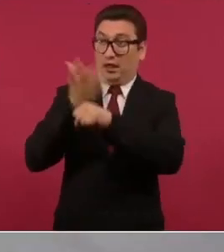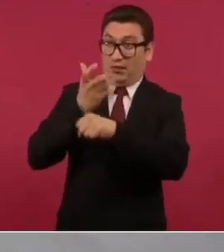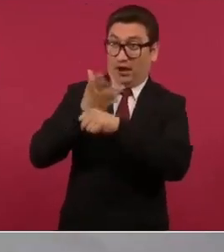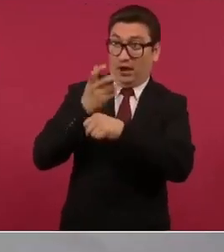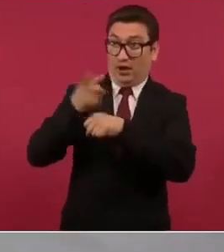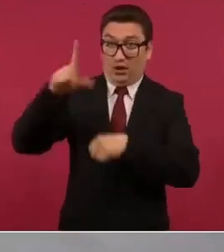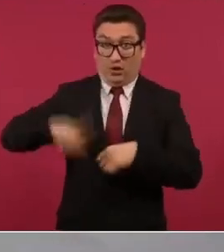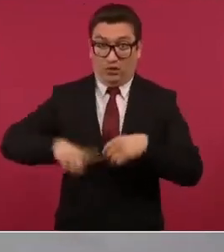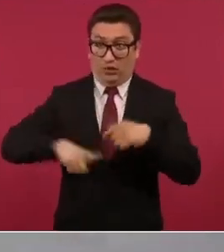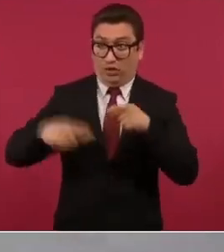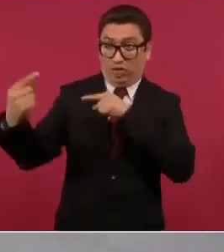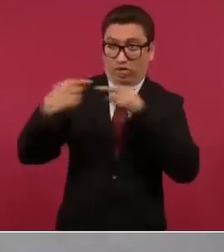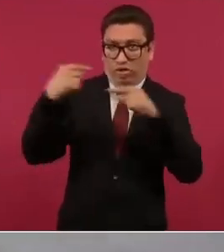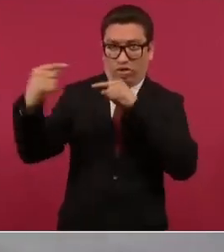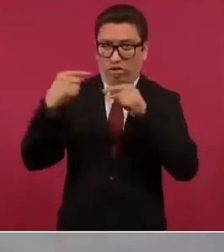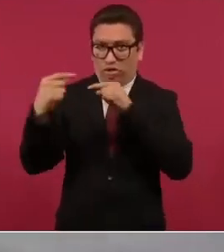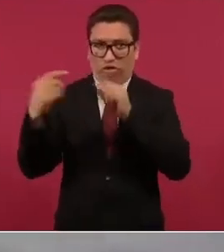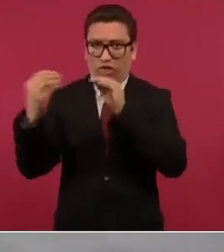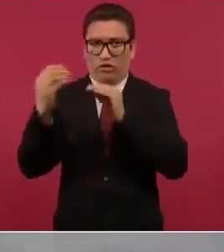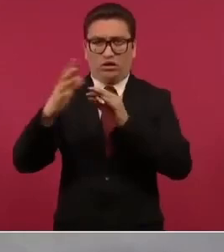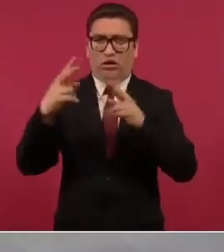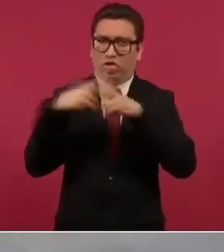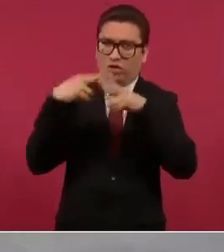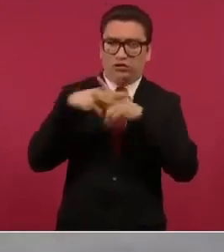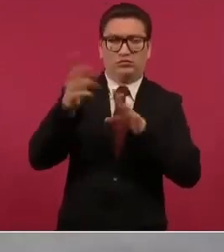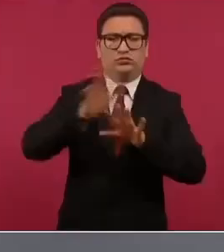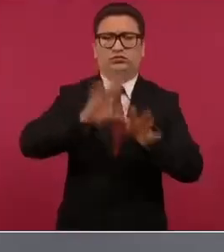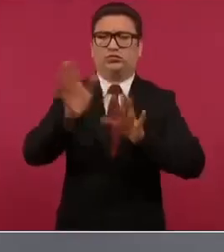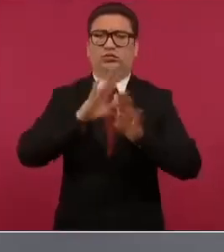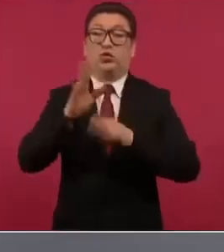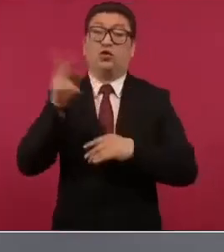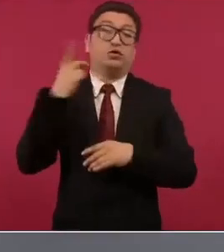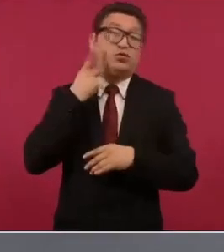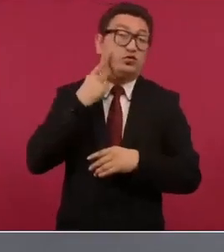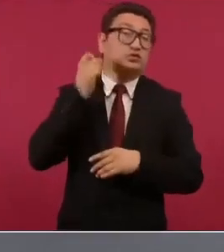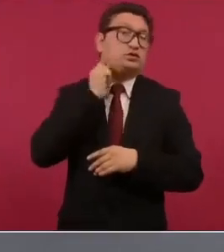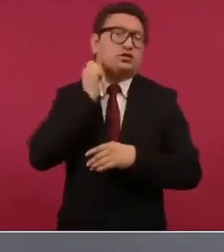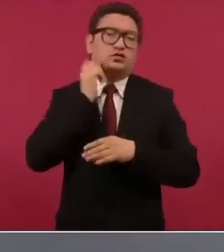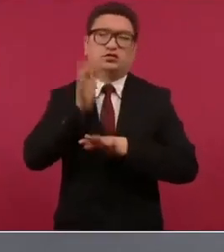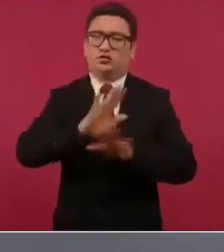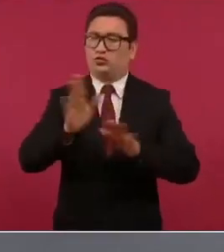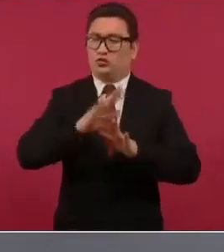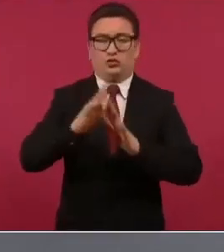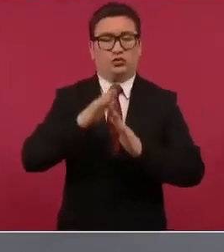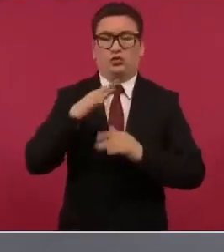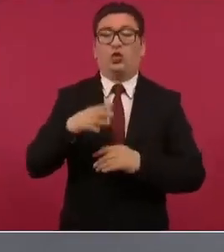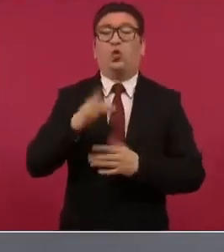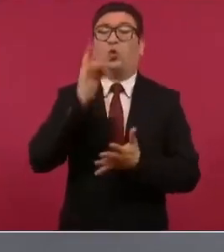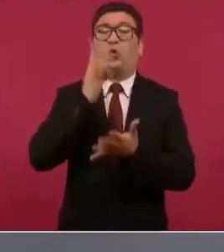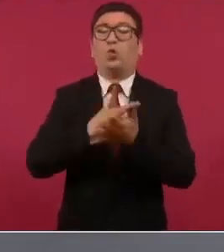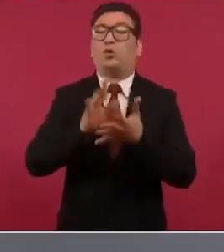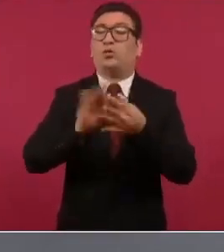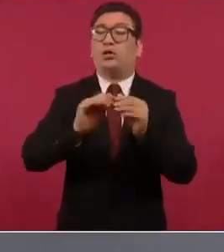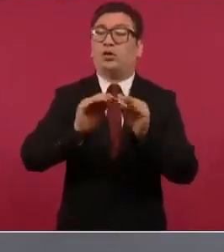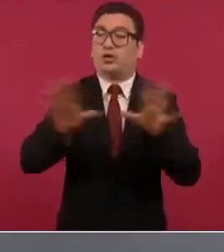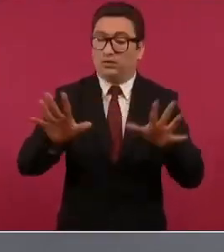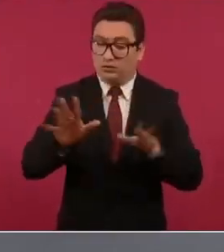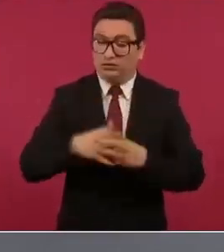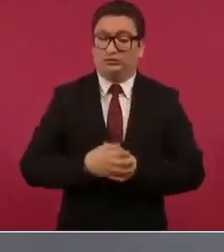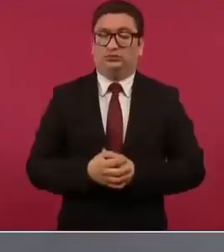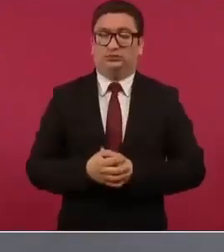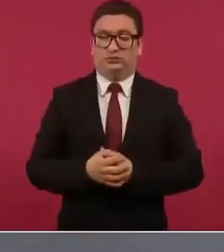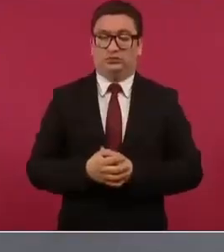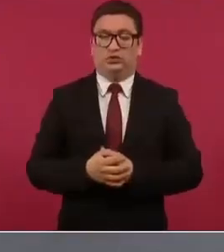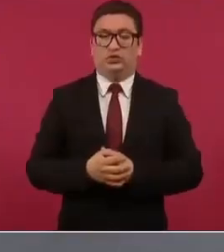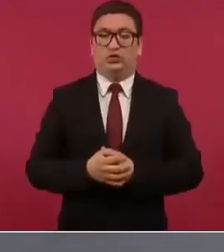que quede claro ni con diputados senadores solamente que